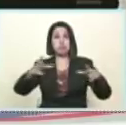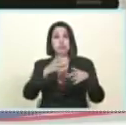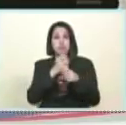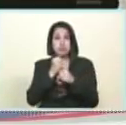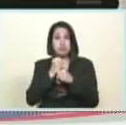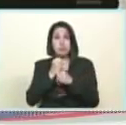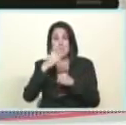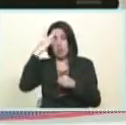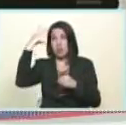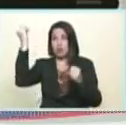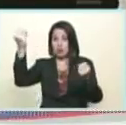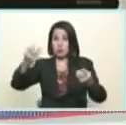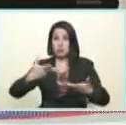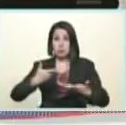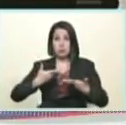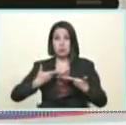Ernesto